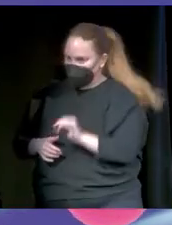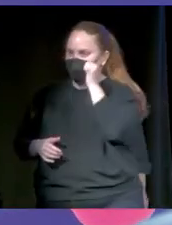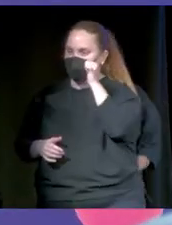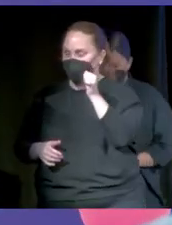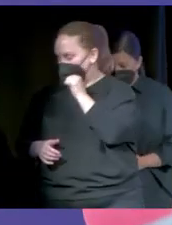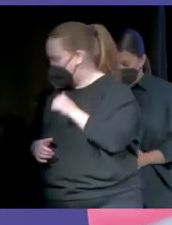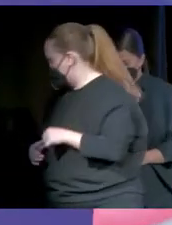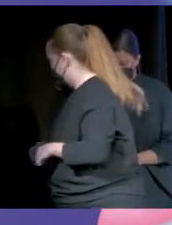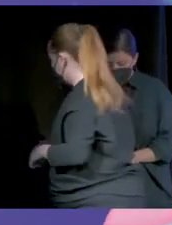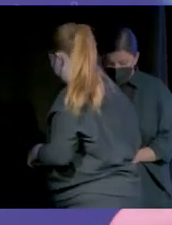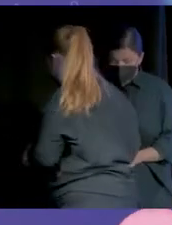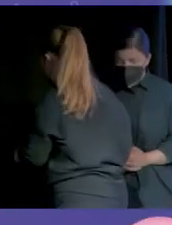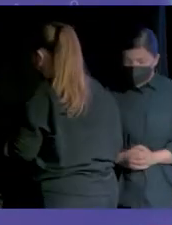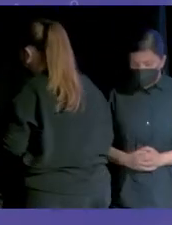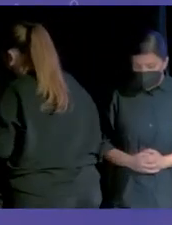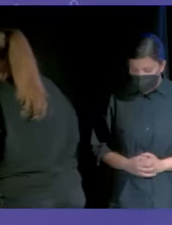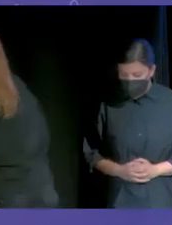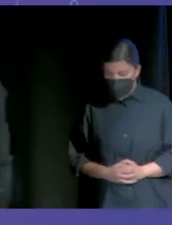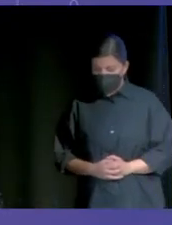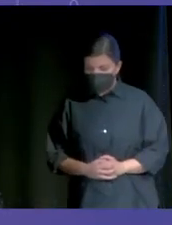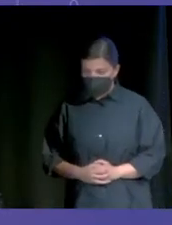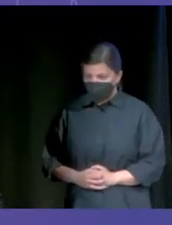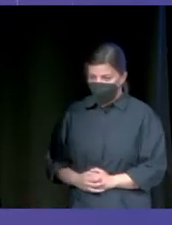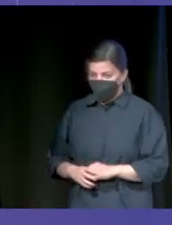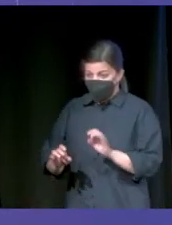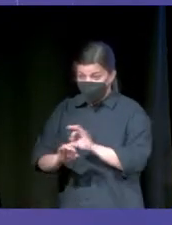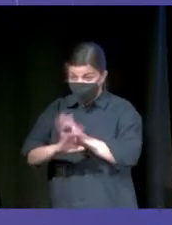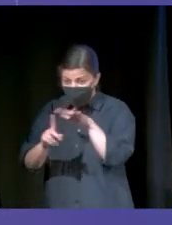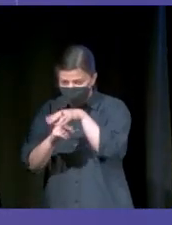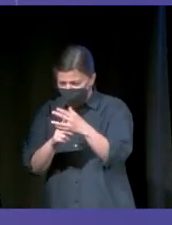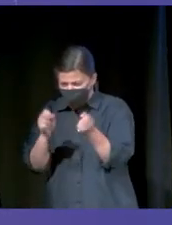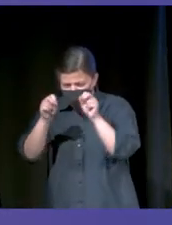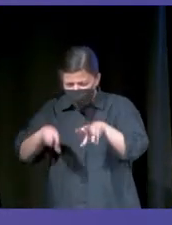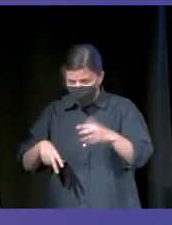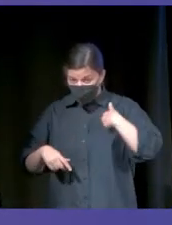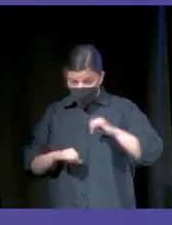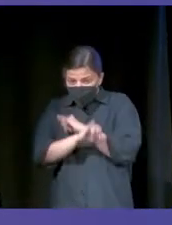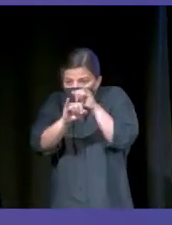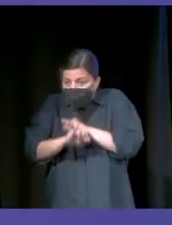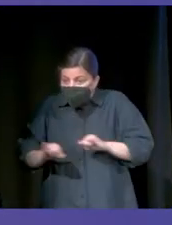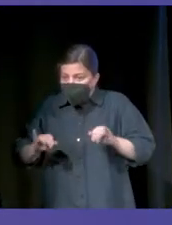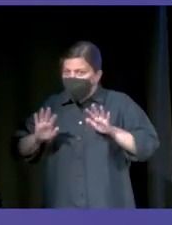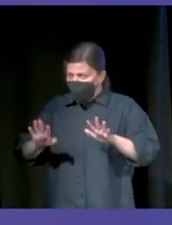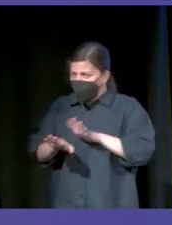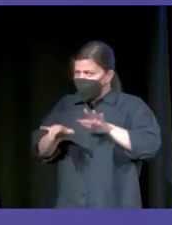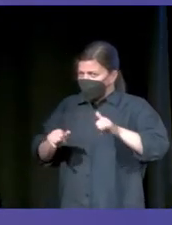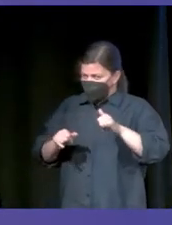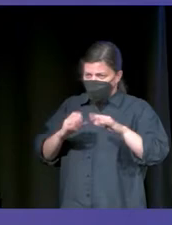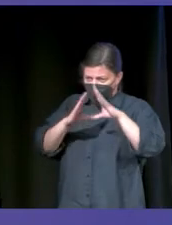Y la cosa se puso peor porque, o sea, en general, yo estoy muy feliz, ¿eh? O sea, estás súper feliz. Pero a la vez, llamé a la embajada,